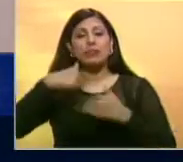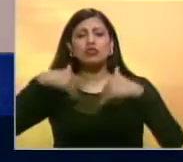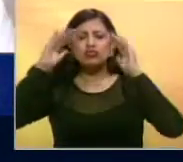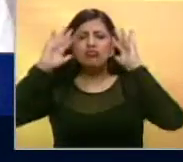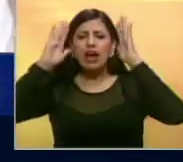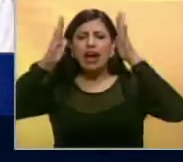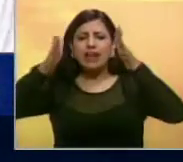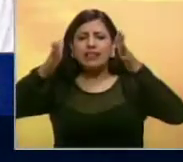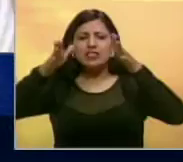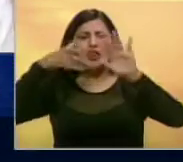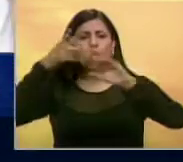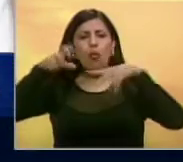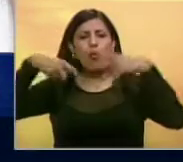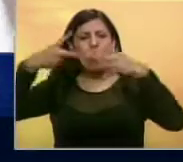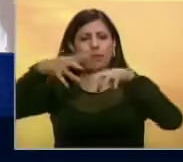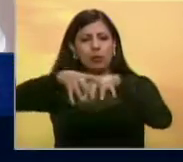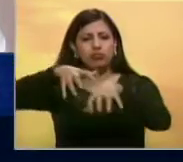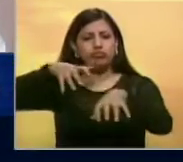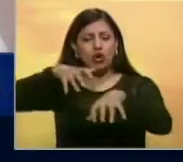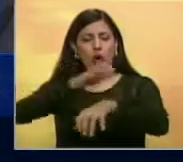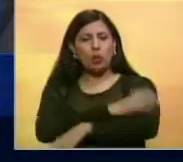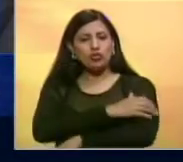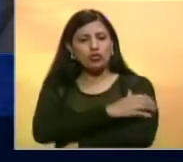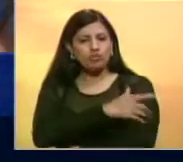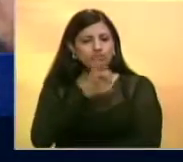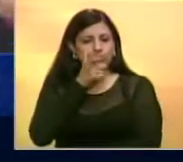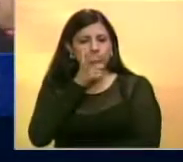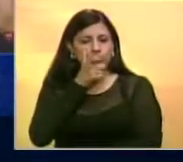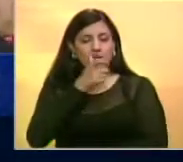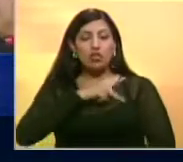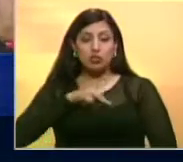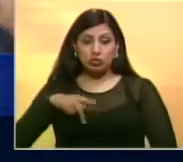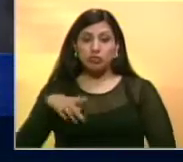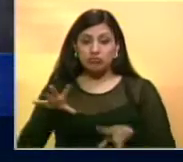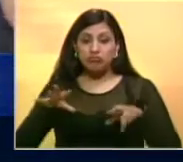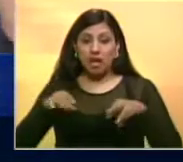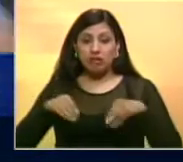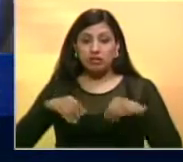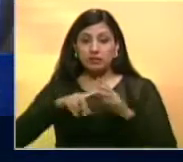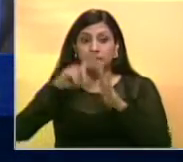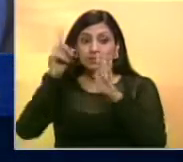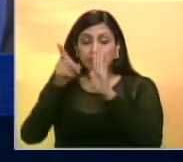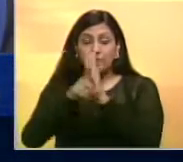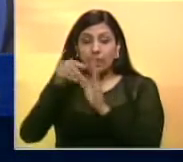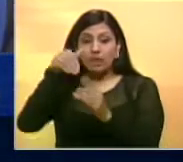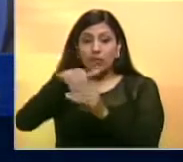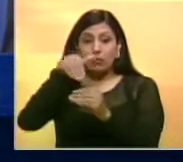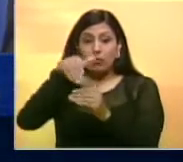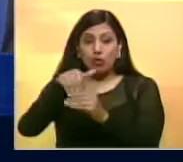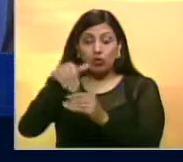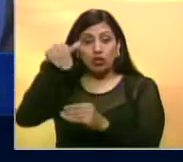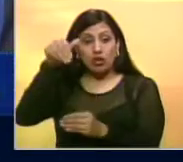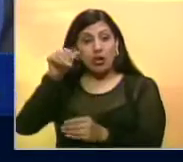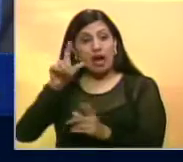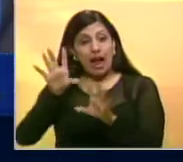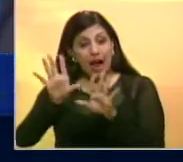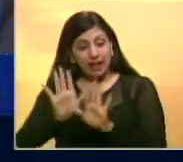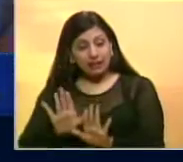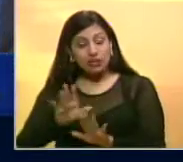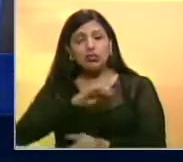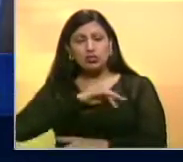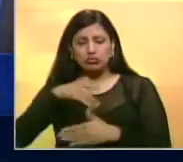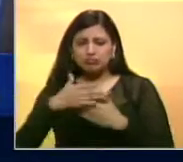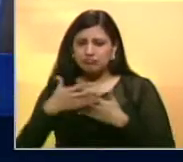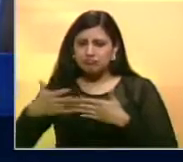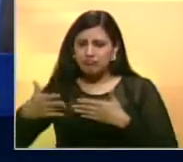atentos a la actuación de la nueva bancada de la oposición. Hemos reconocido en totalidad los resultados electorales y hemos